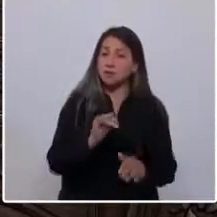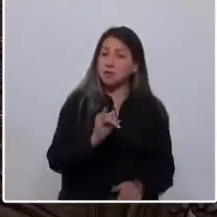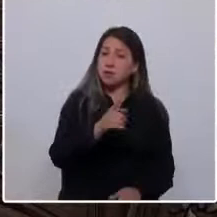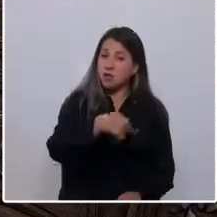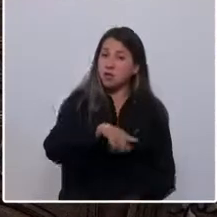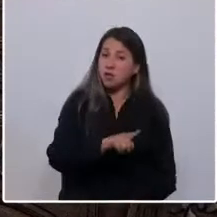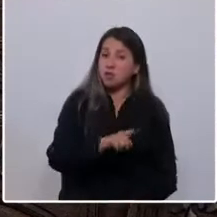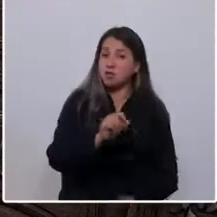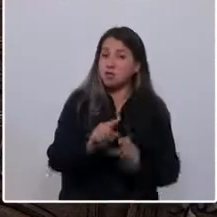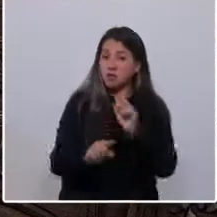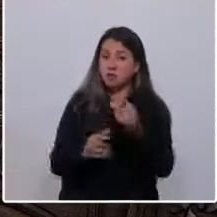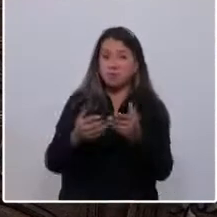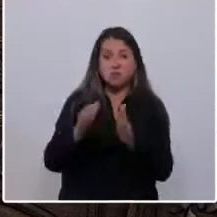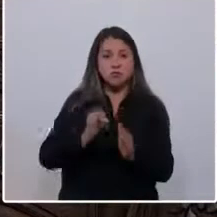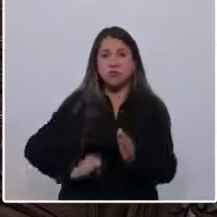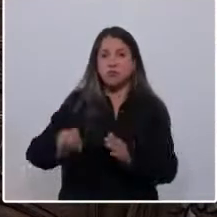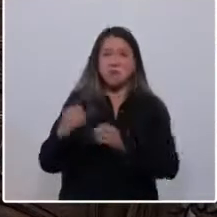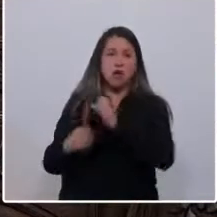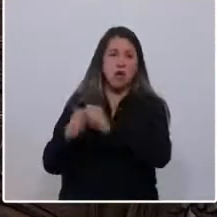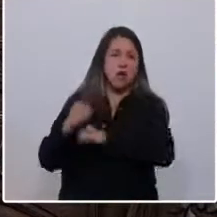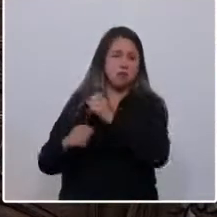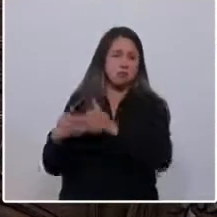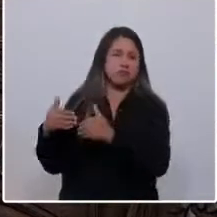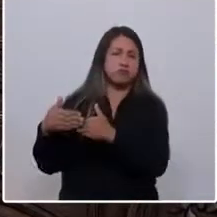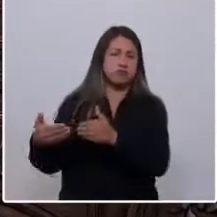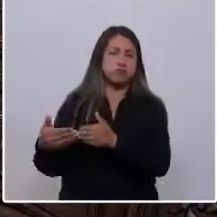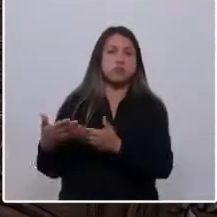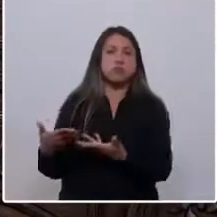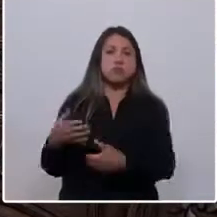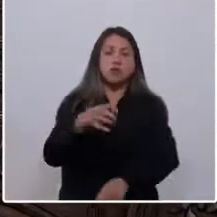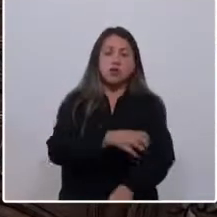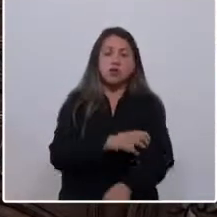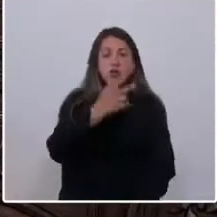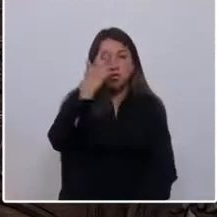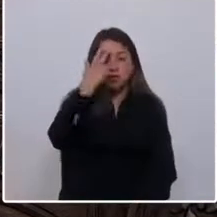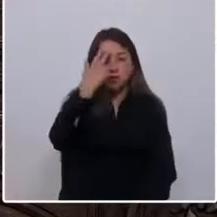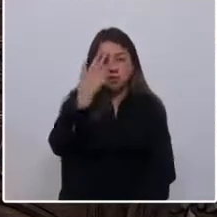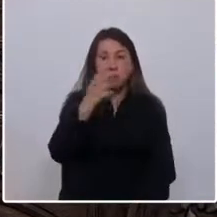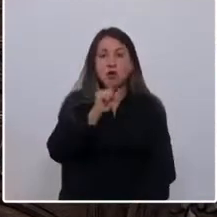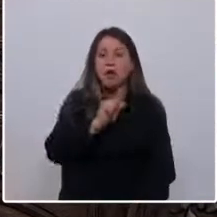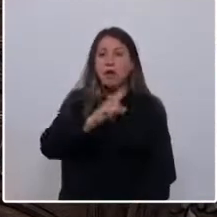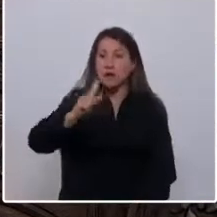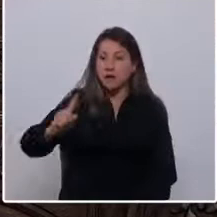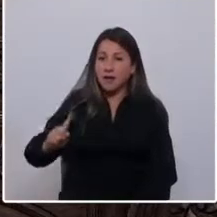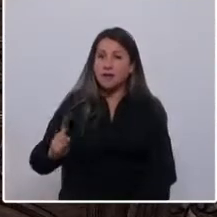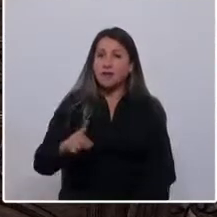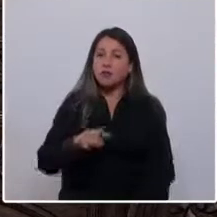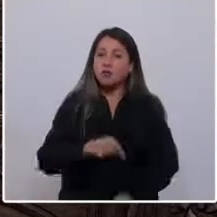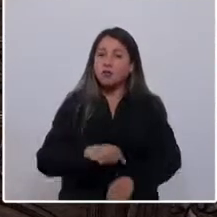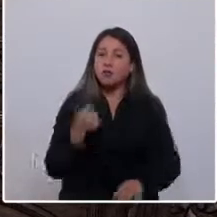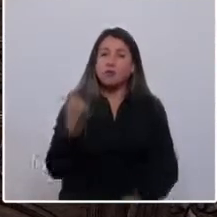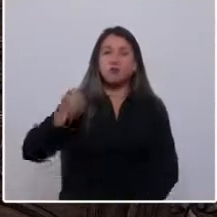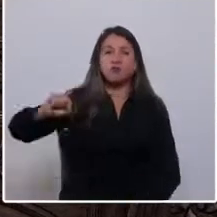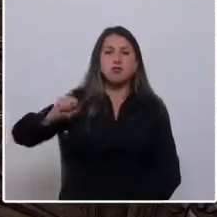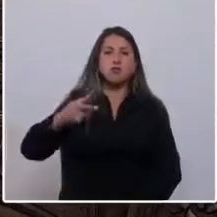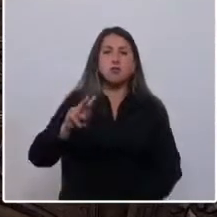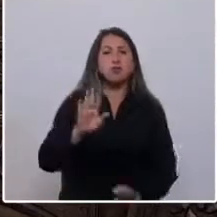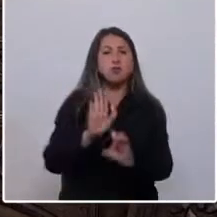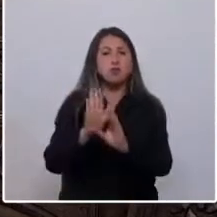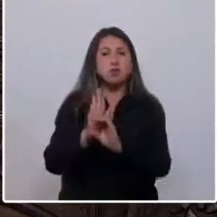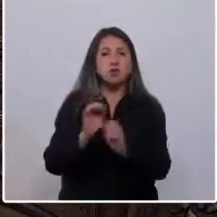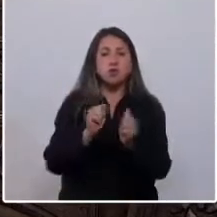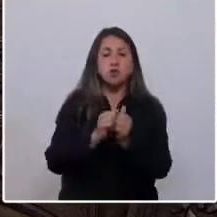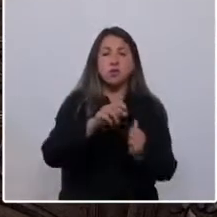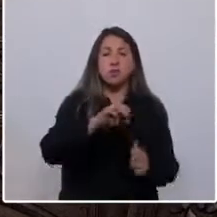por aquellos que la han defendido históricamente, por la de mi región de Coquimbo y su hermana Atacama, que ya en los tiempos de una revolución constituyente con Pedro